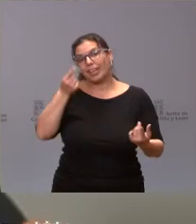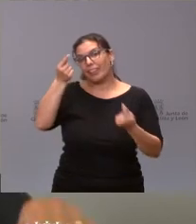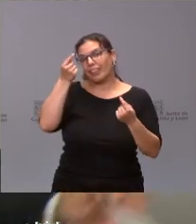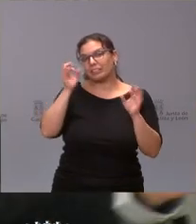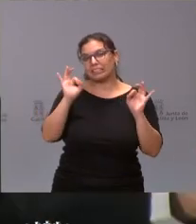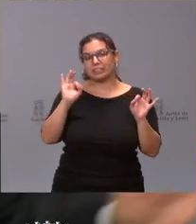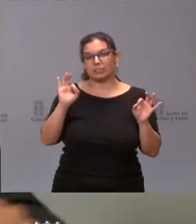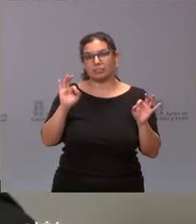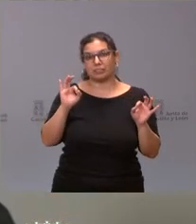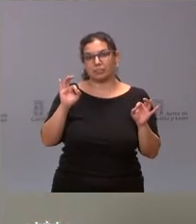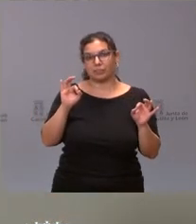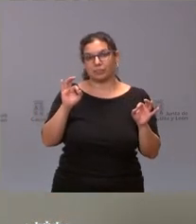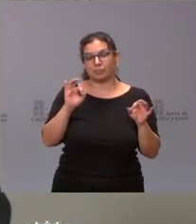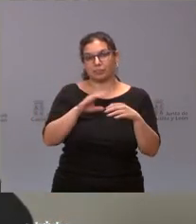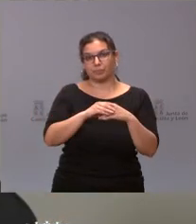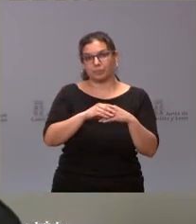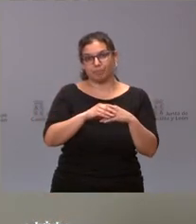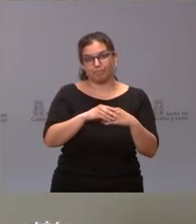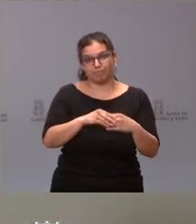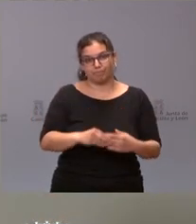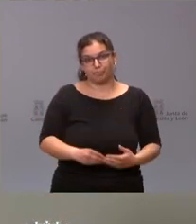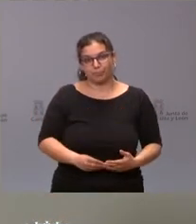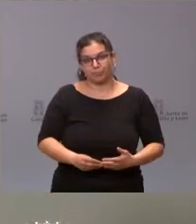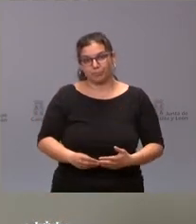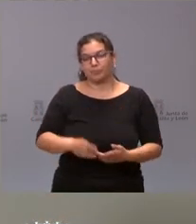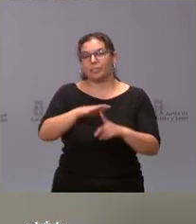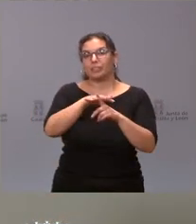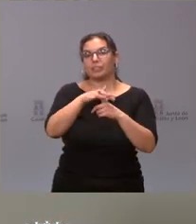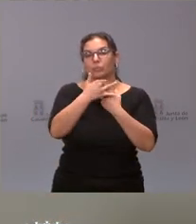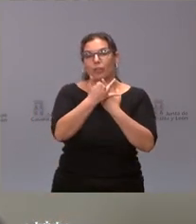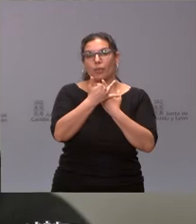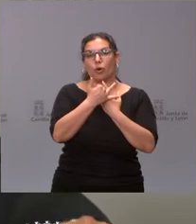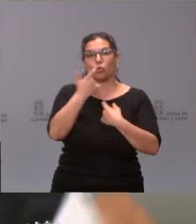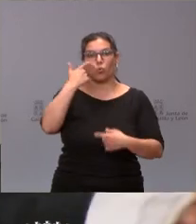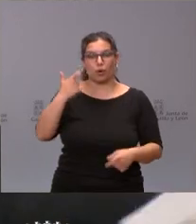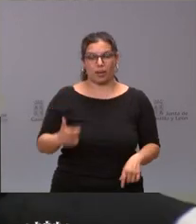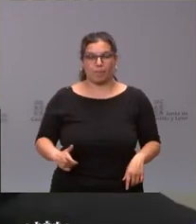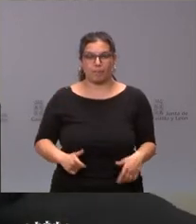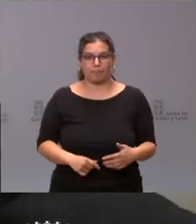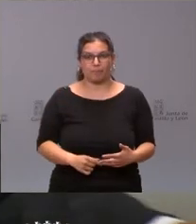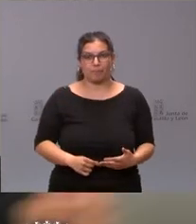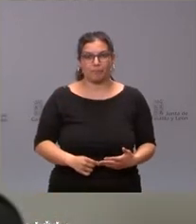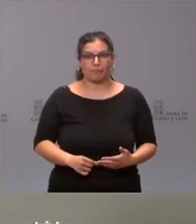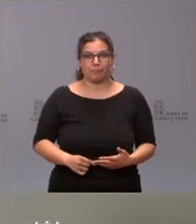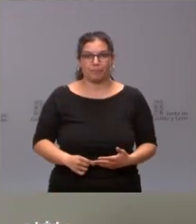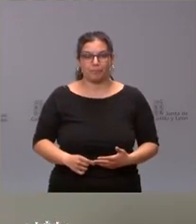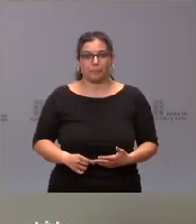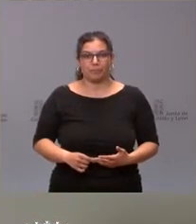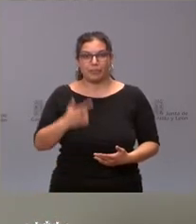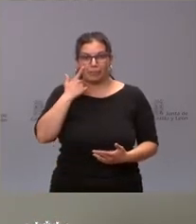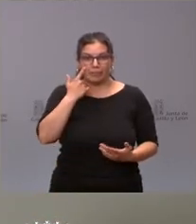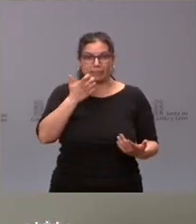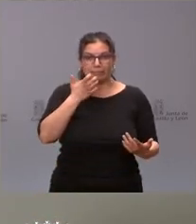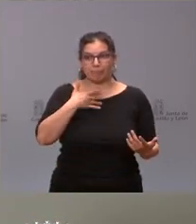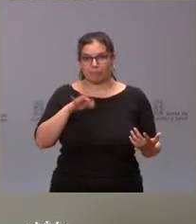relativos a la situación de Ucrania. A ver si soy